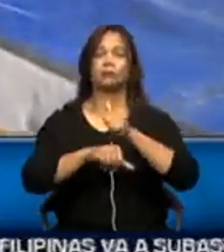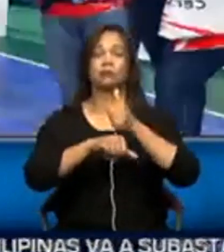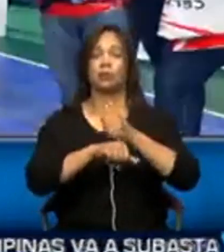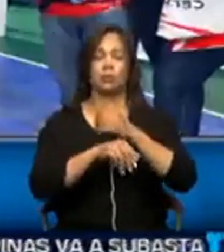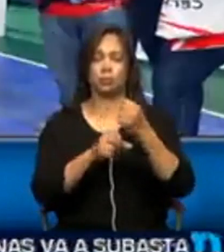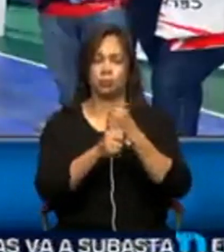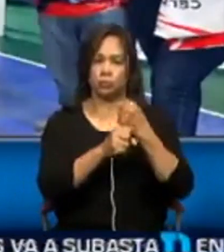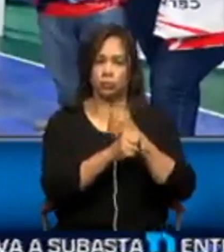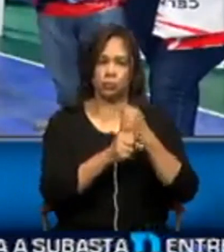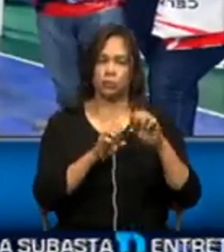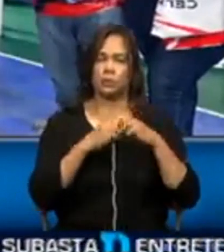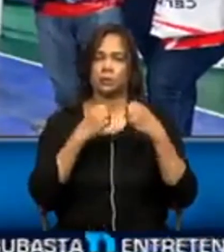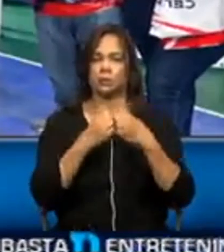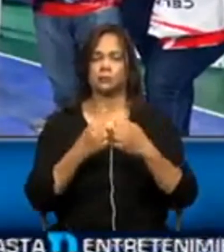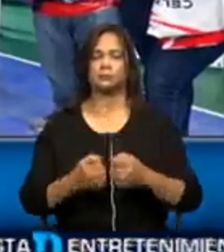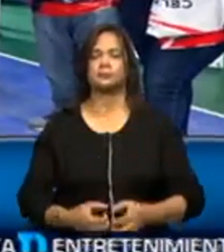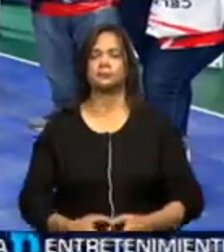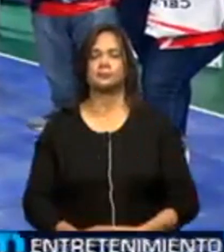el trabajo en equipo